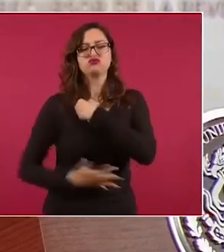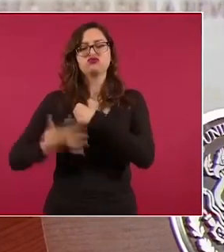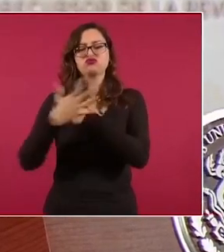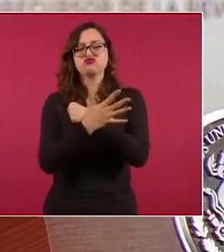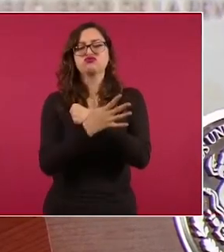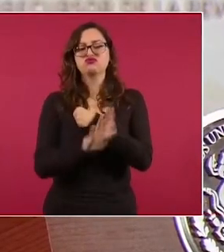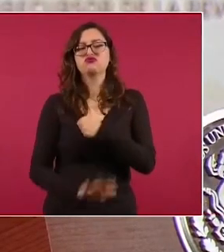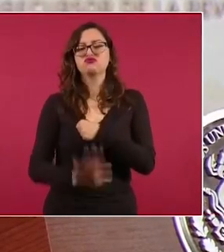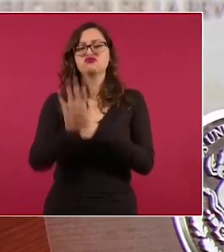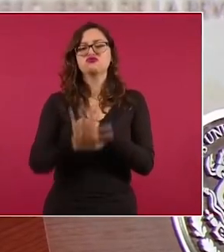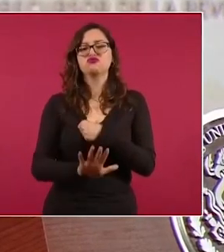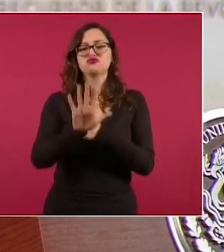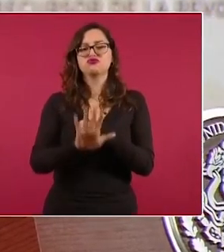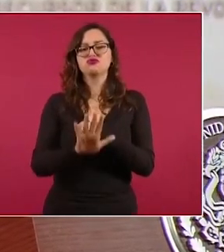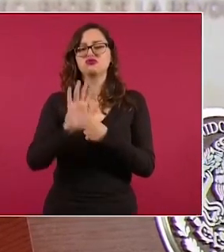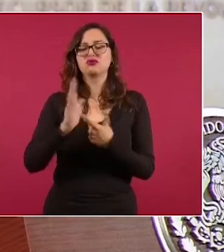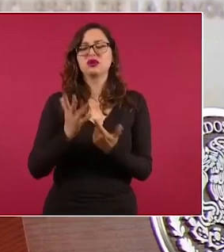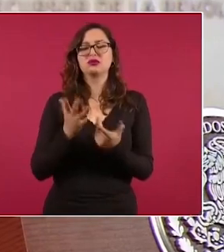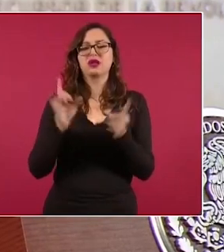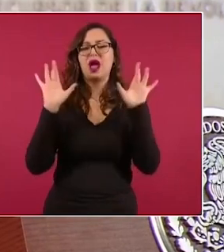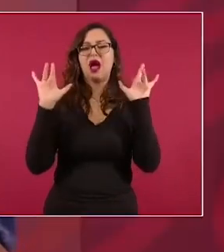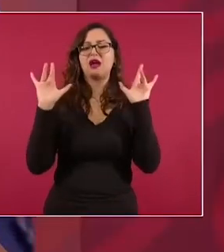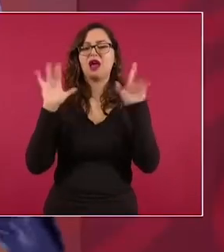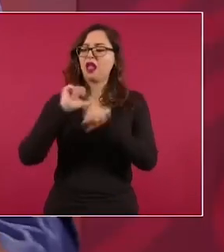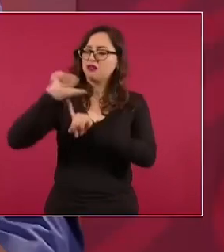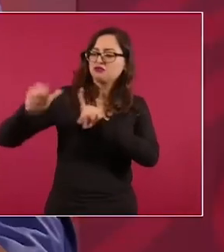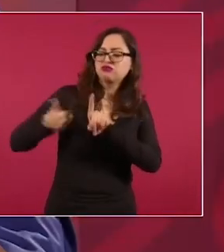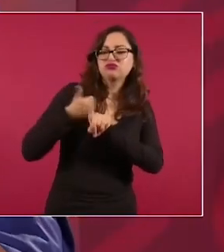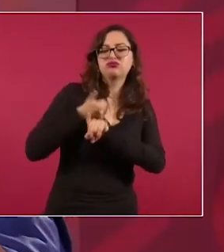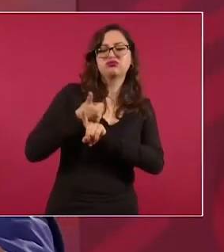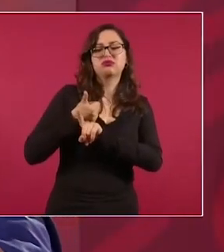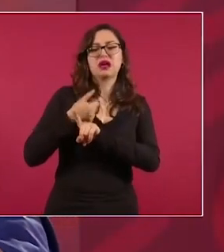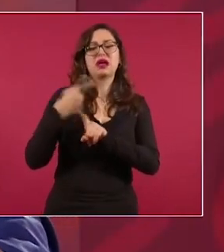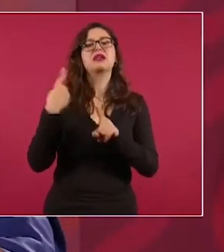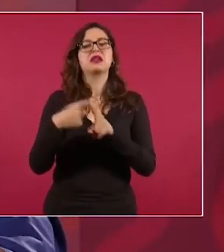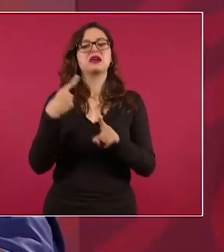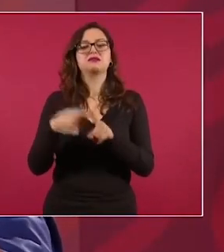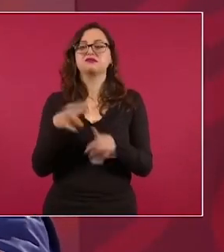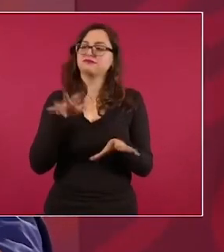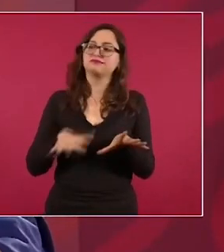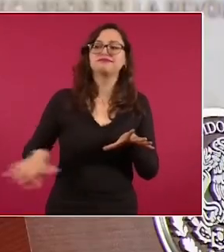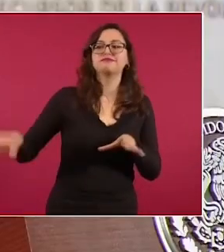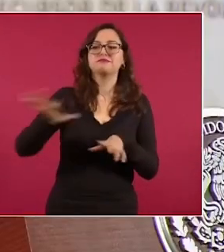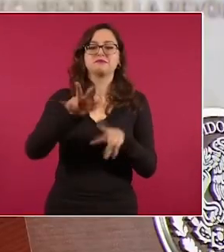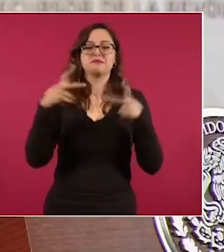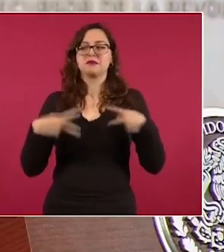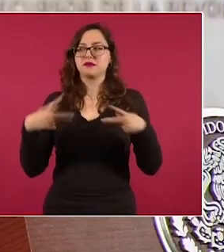Protector. Que es mi ángel de la guarda. Es el pueblo y mi autoridad moral.